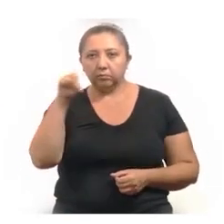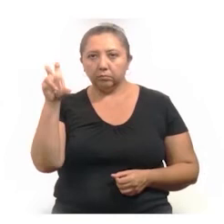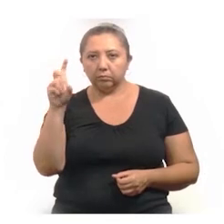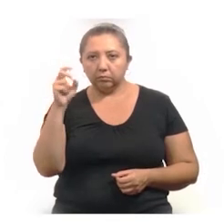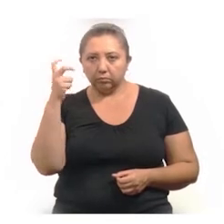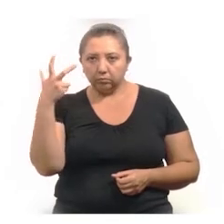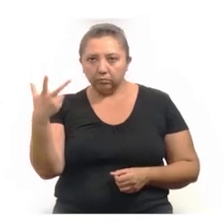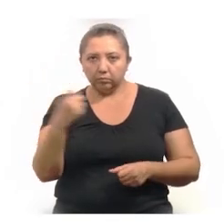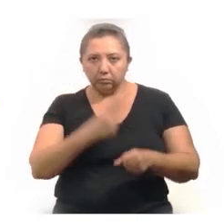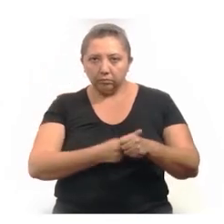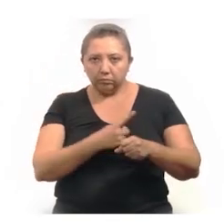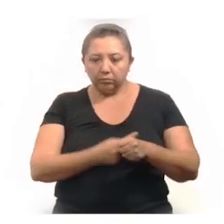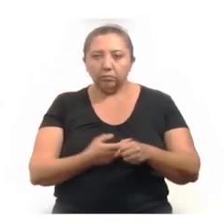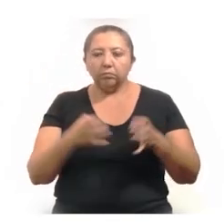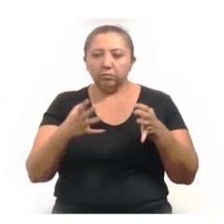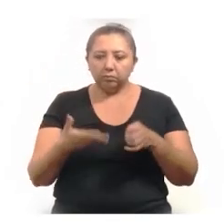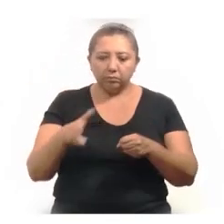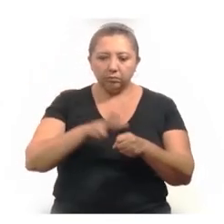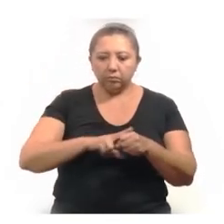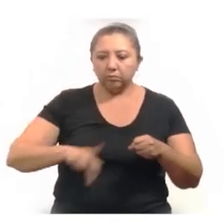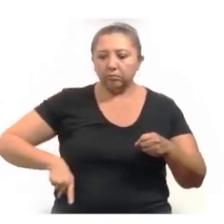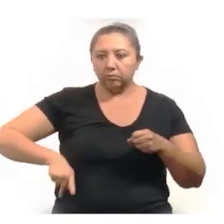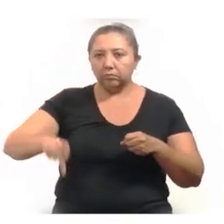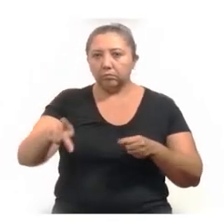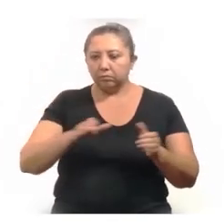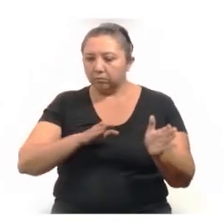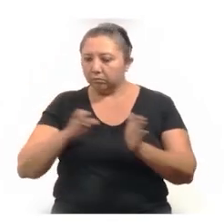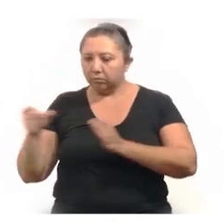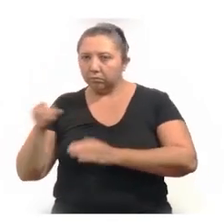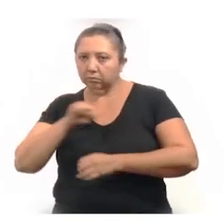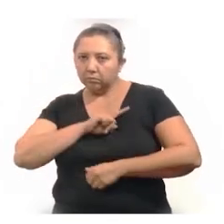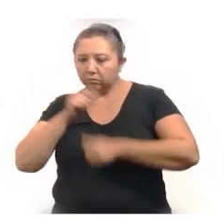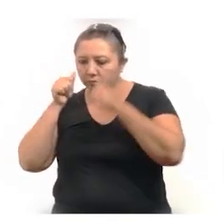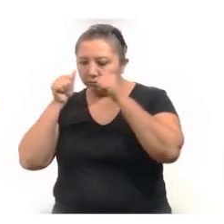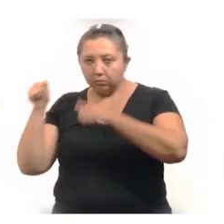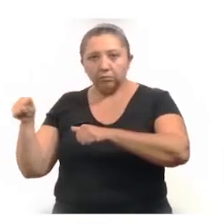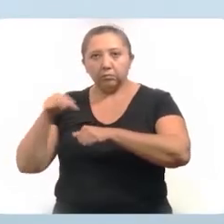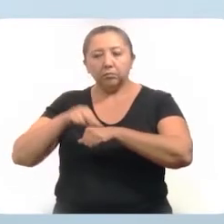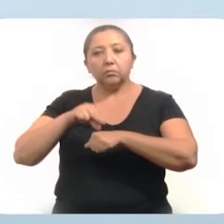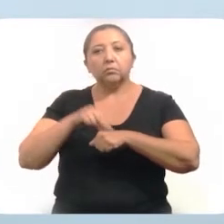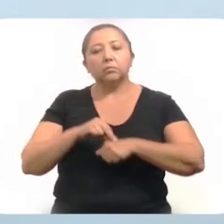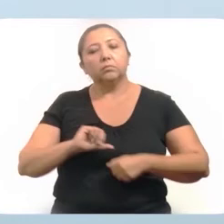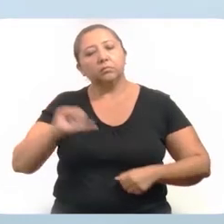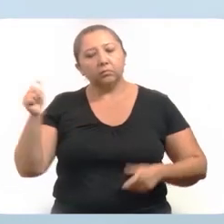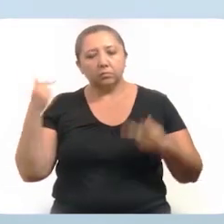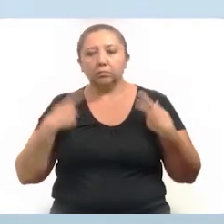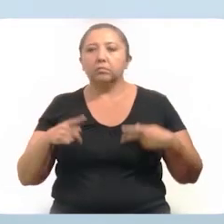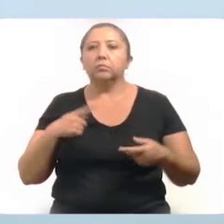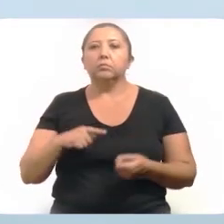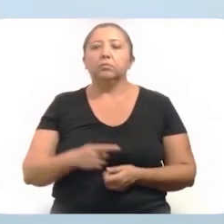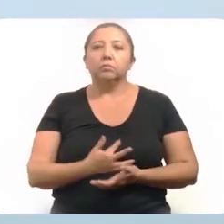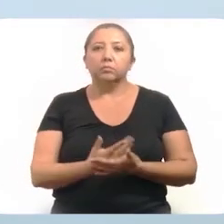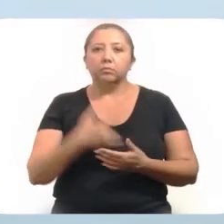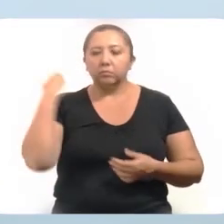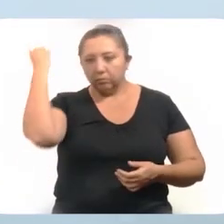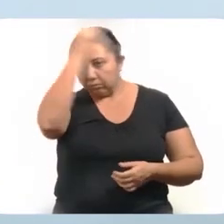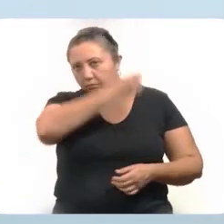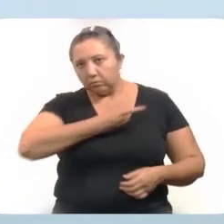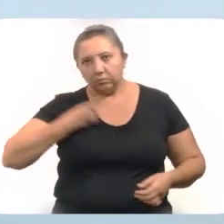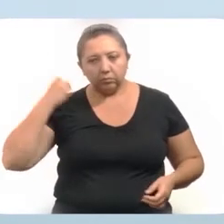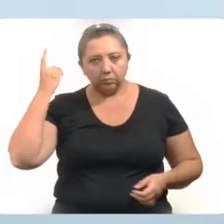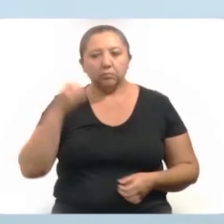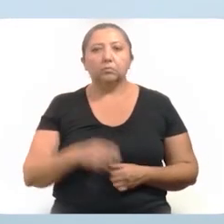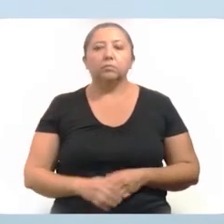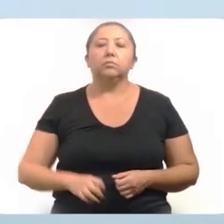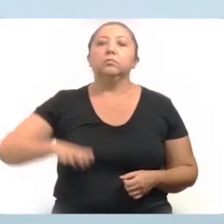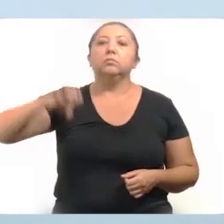138 de los casos positivos están en hospitales públicos y en aislamiento total. Hay otros pacientes a la espera de diagnóstico.